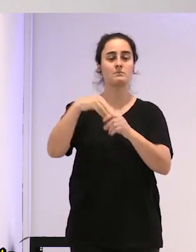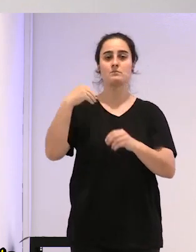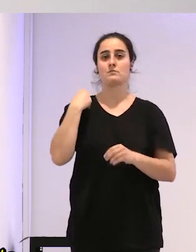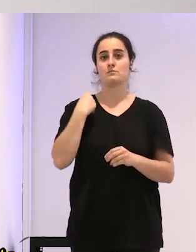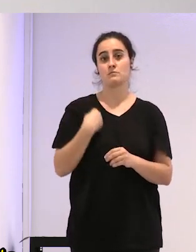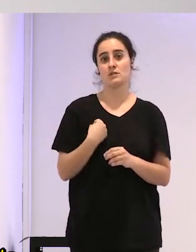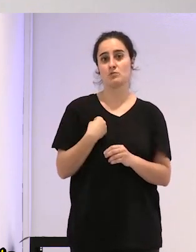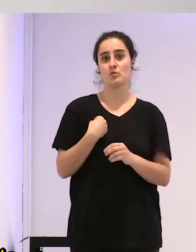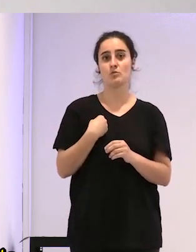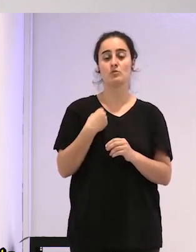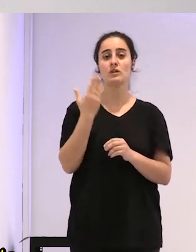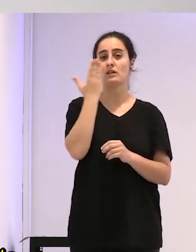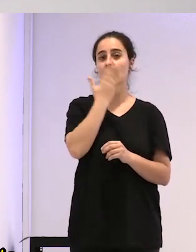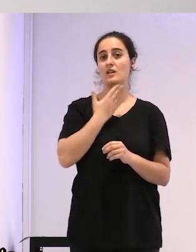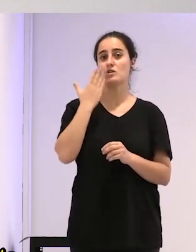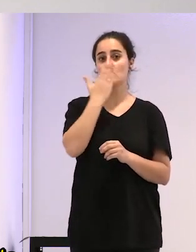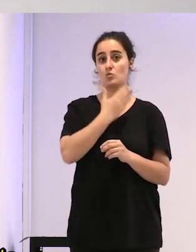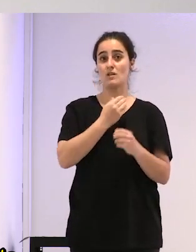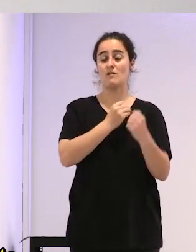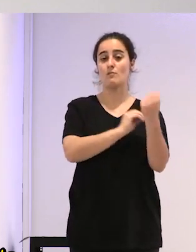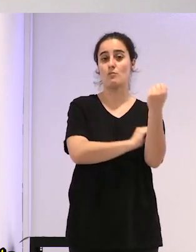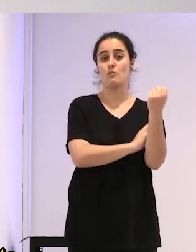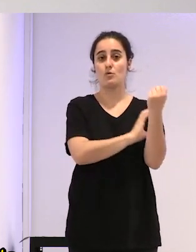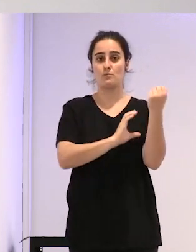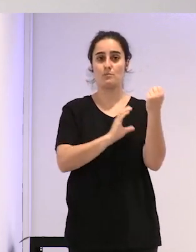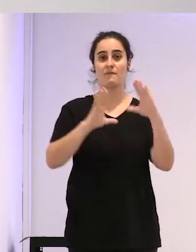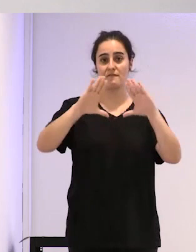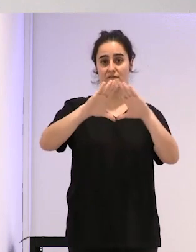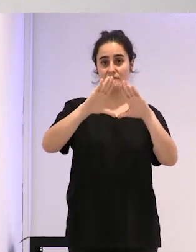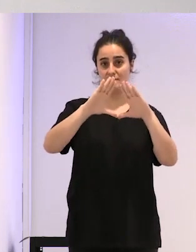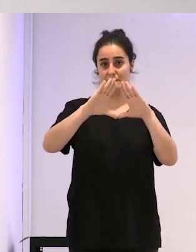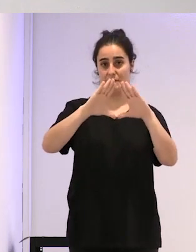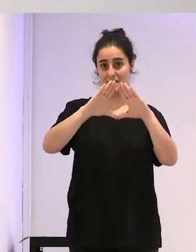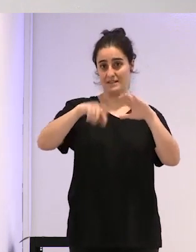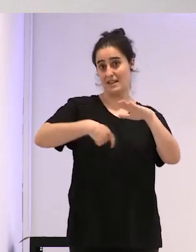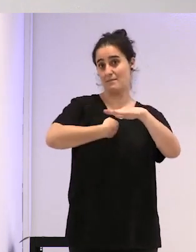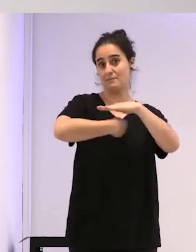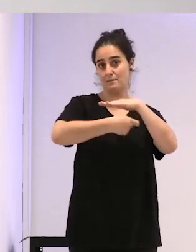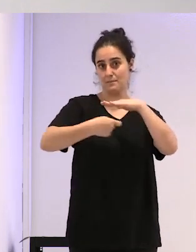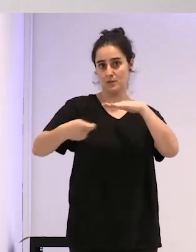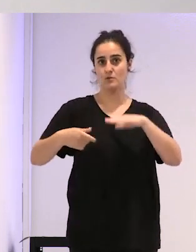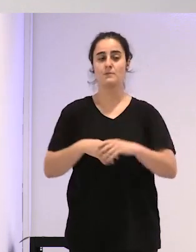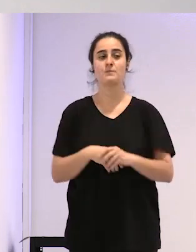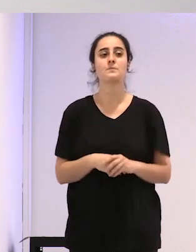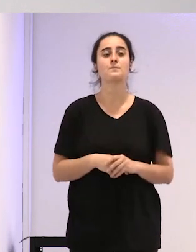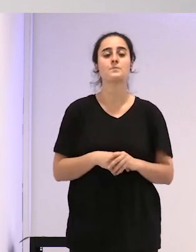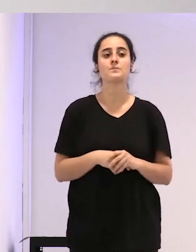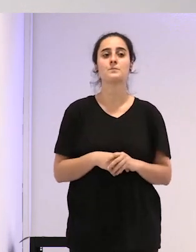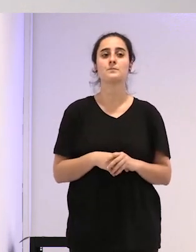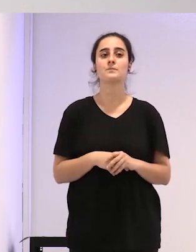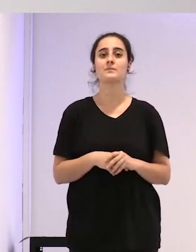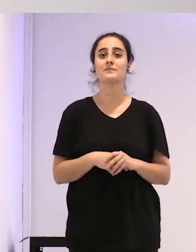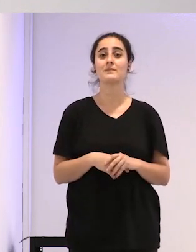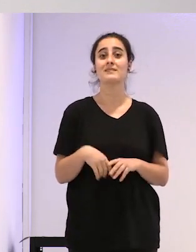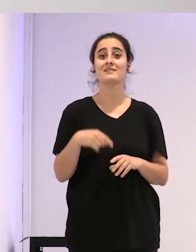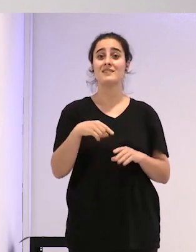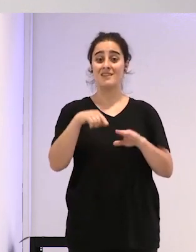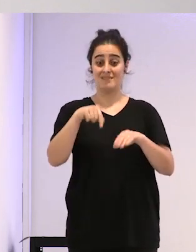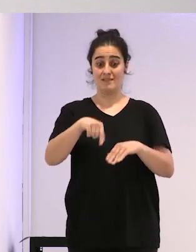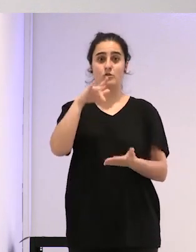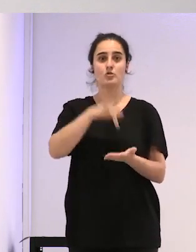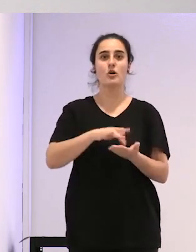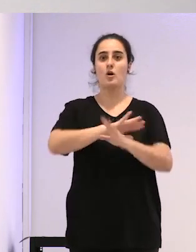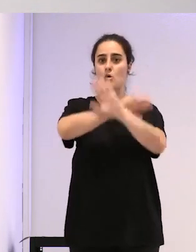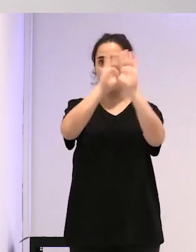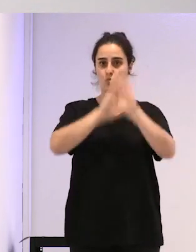Escuela de Empoderamiento Feminista de Victoria Gasteiz. Esta es la última conferencia